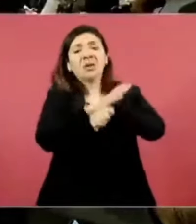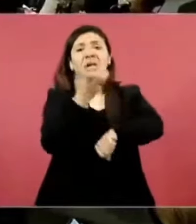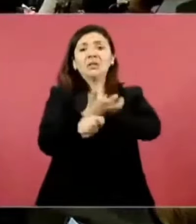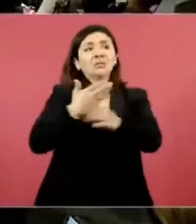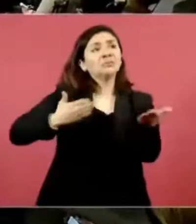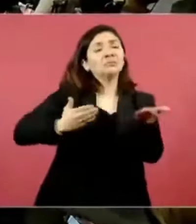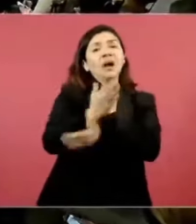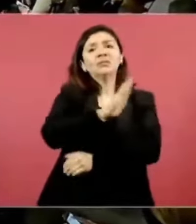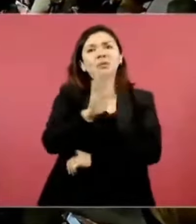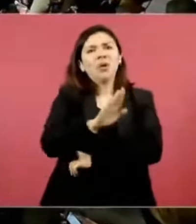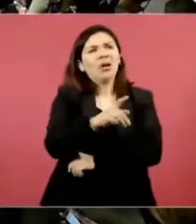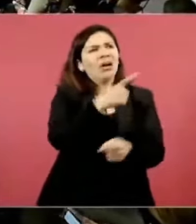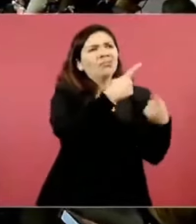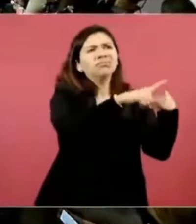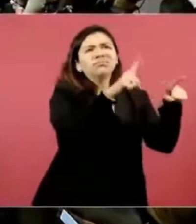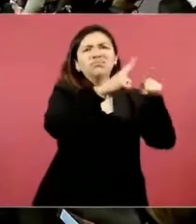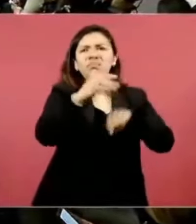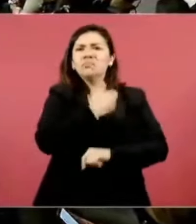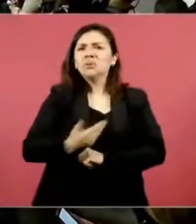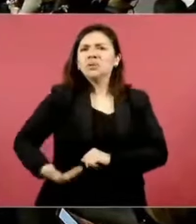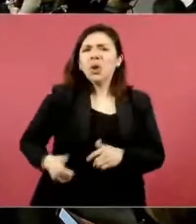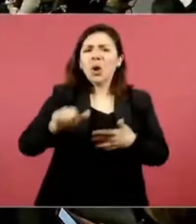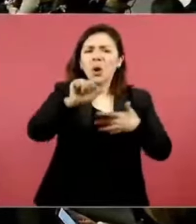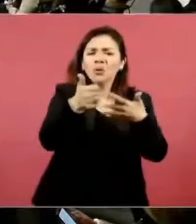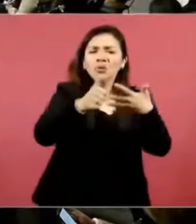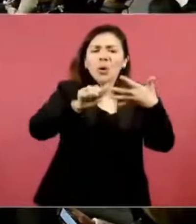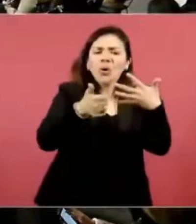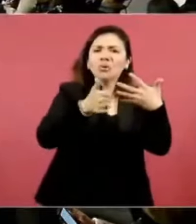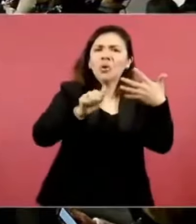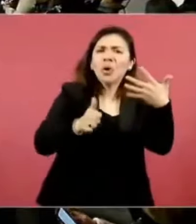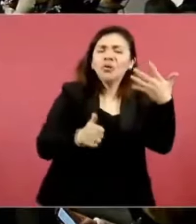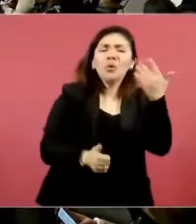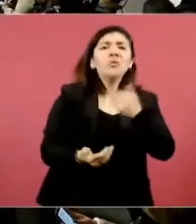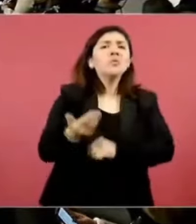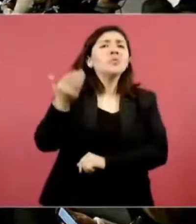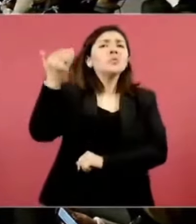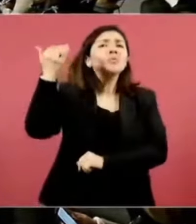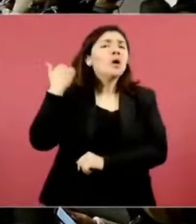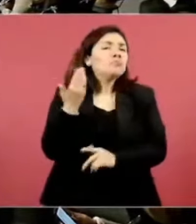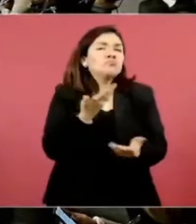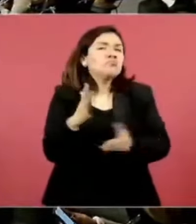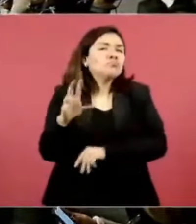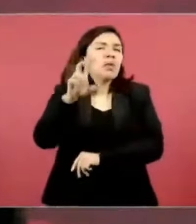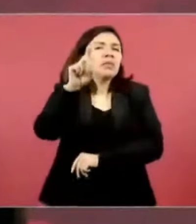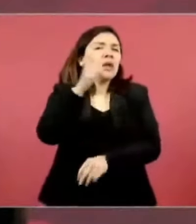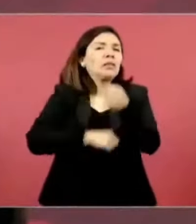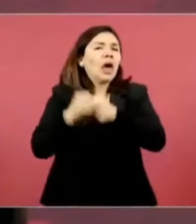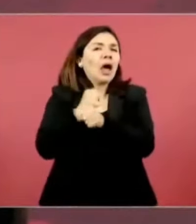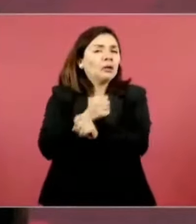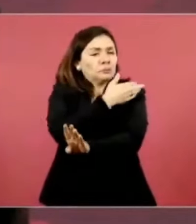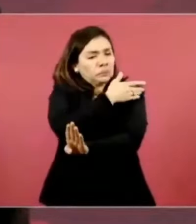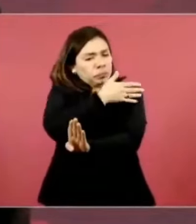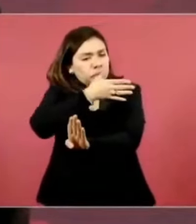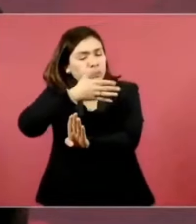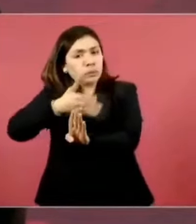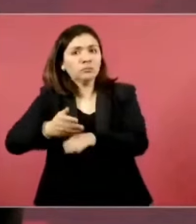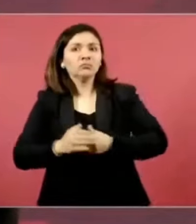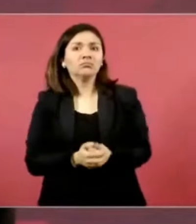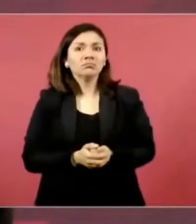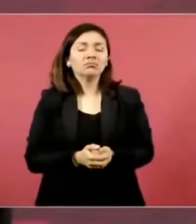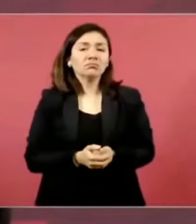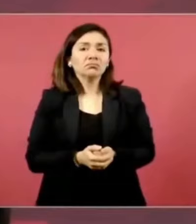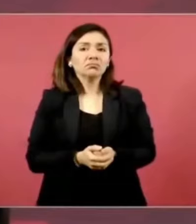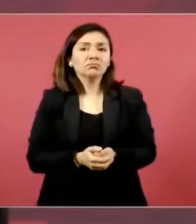todos desde hace no sé, 30 años unos más, otros